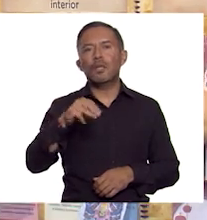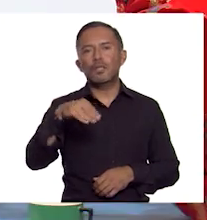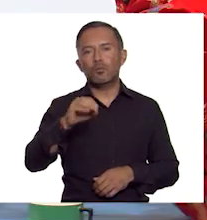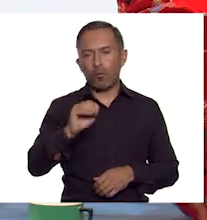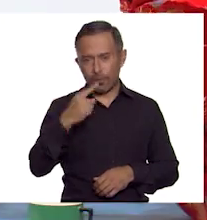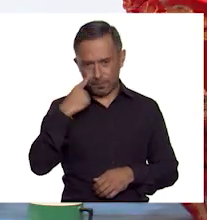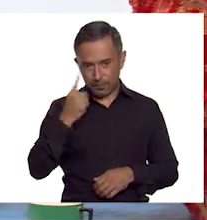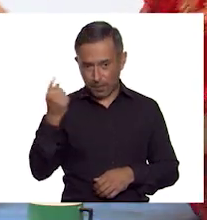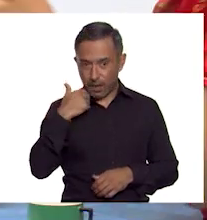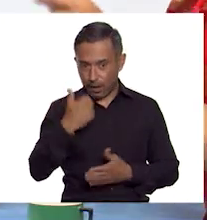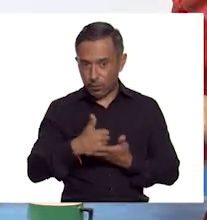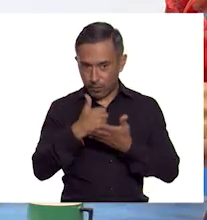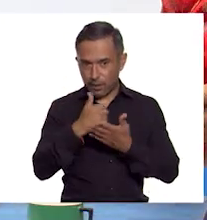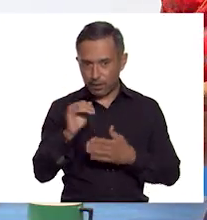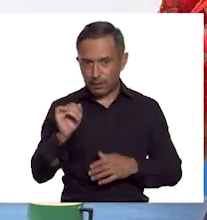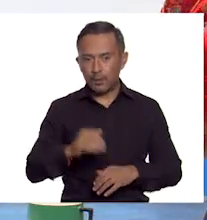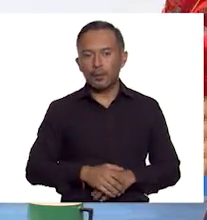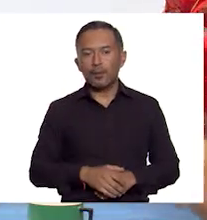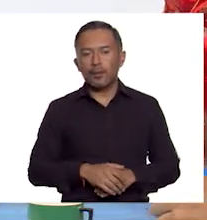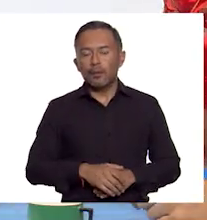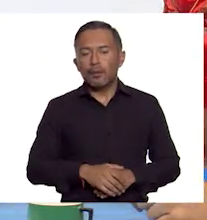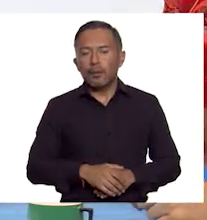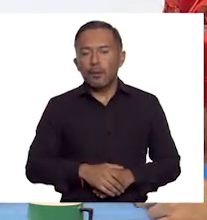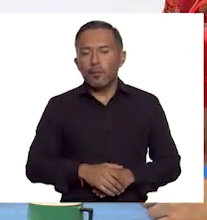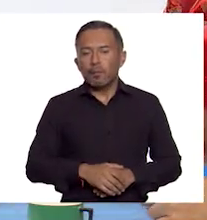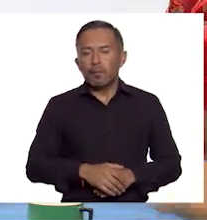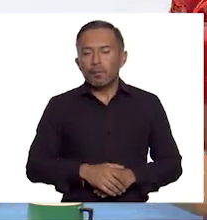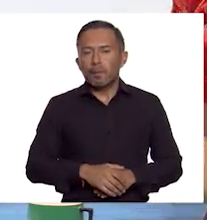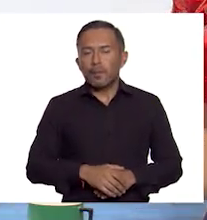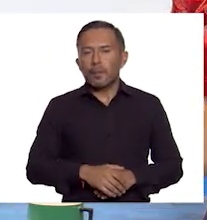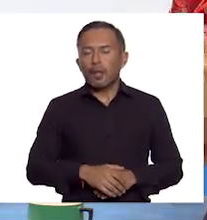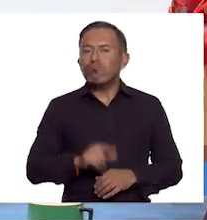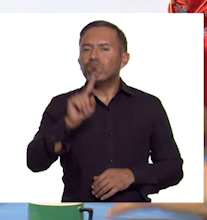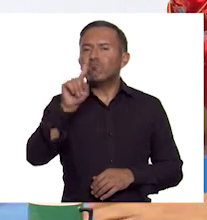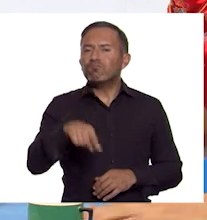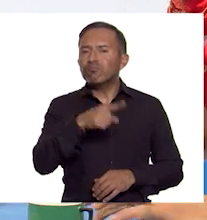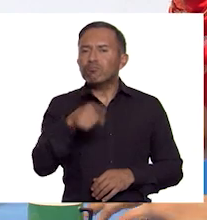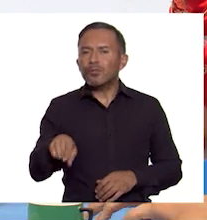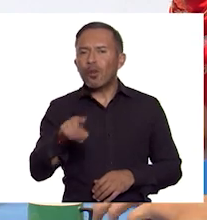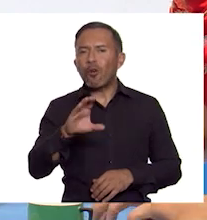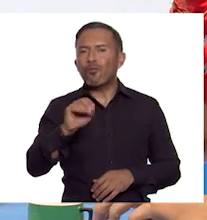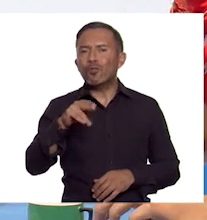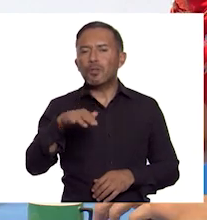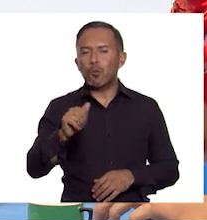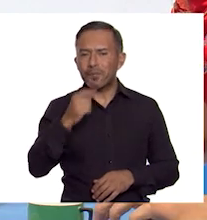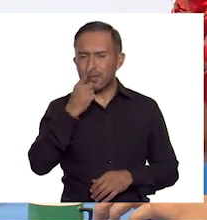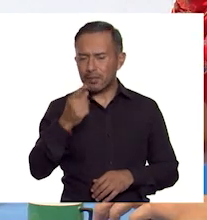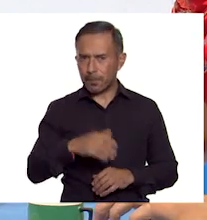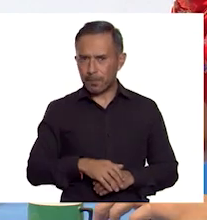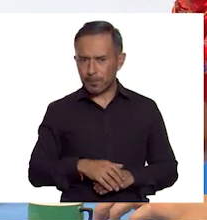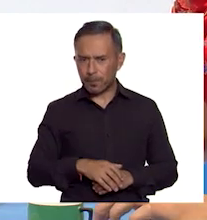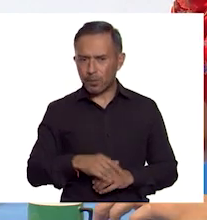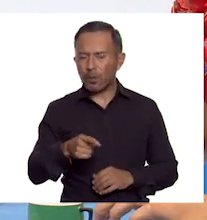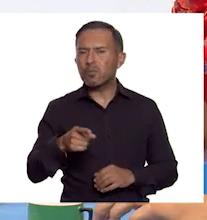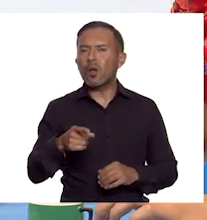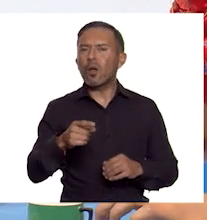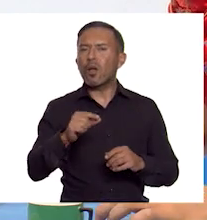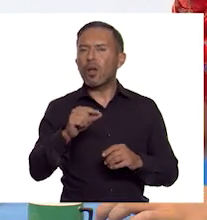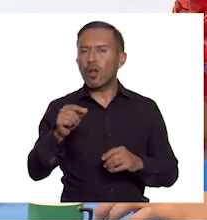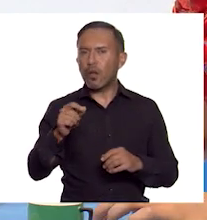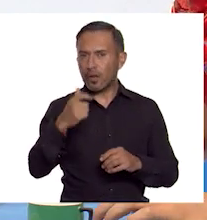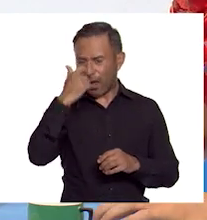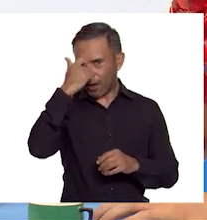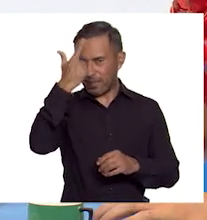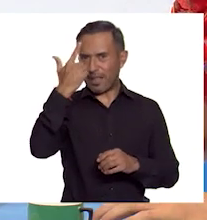pestaña? ¿Qué dice? ¿Qué dice el confucianismo? ¿Quién habrá inventado la confusión? No,